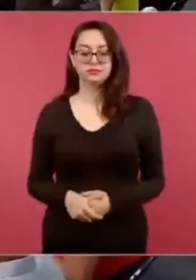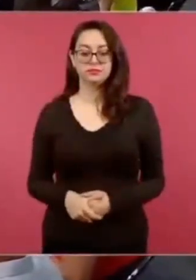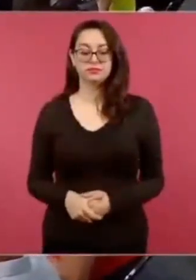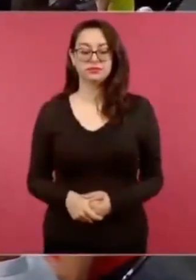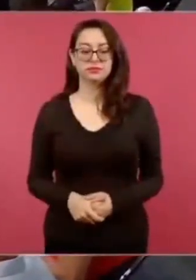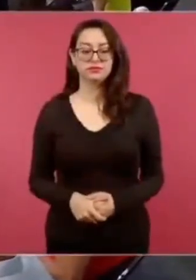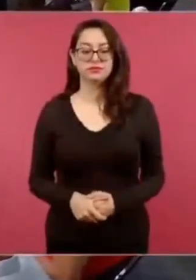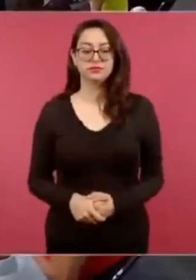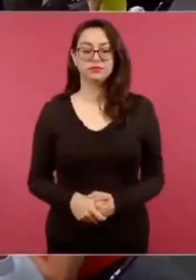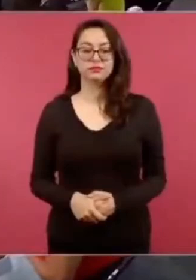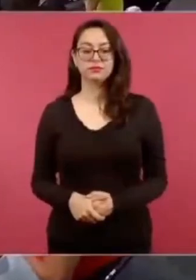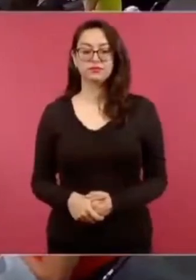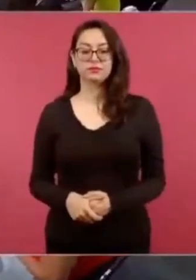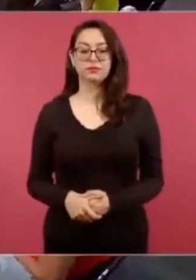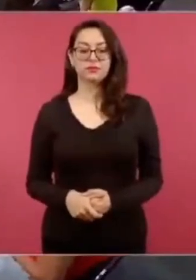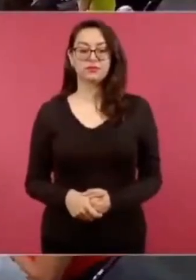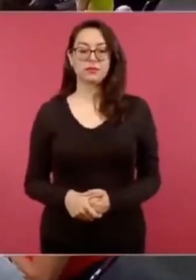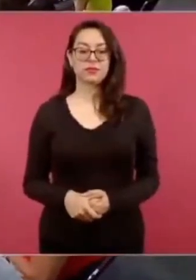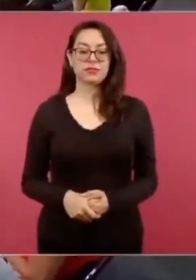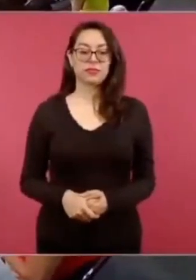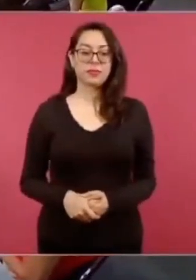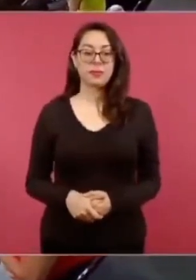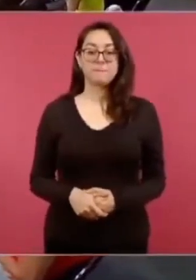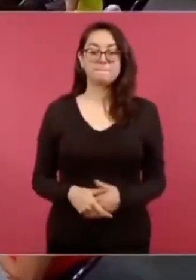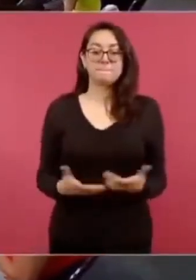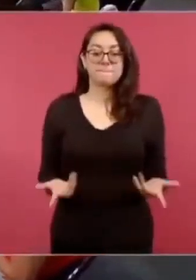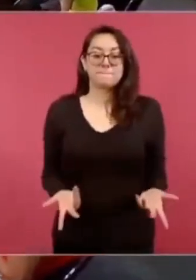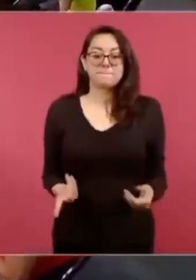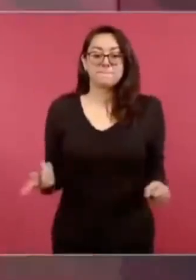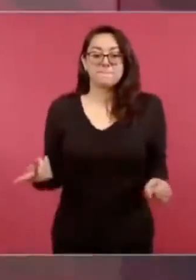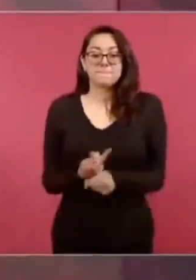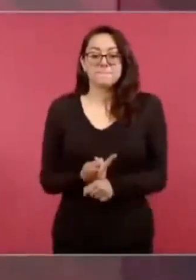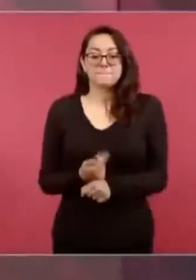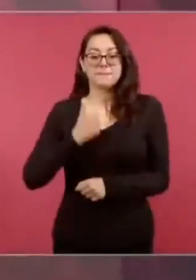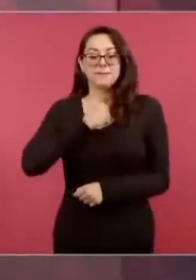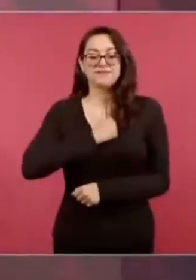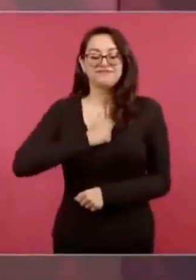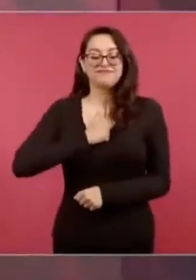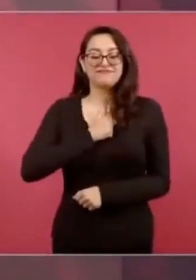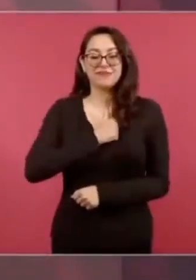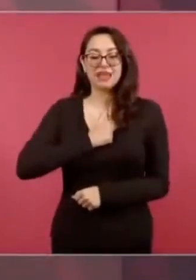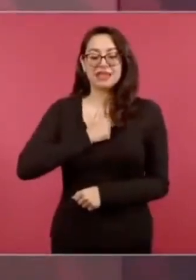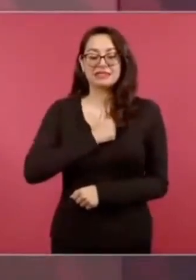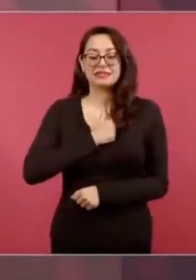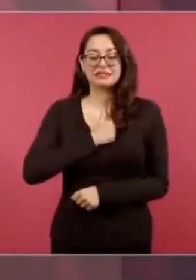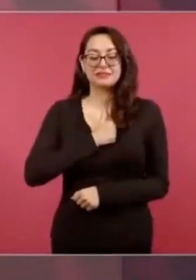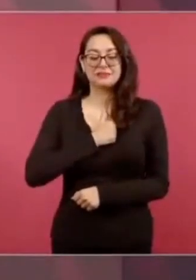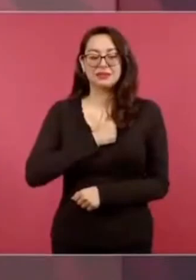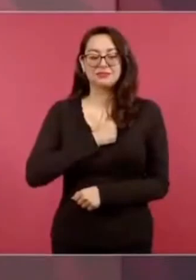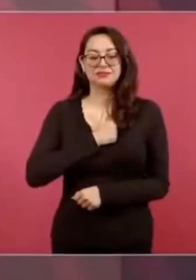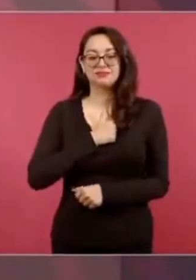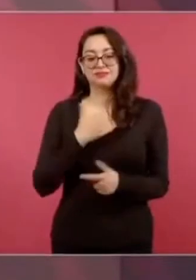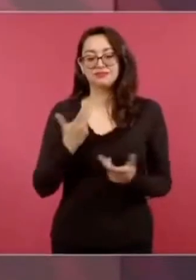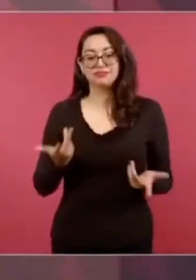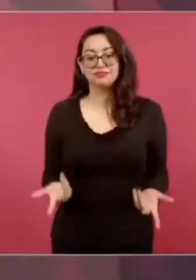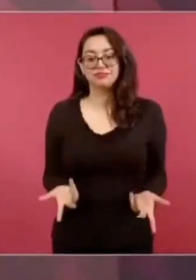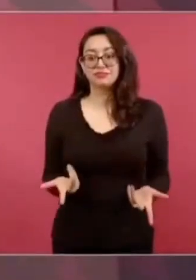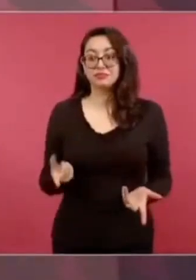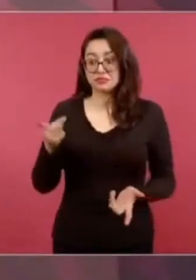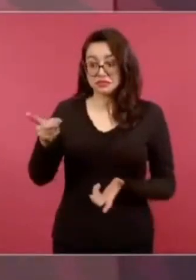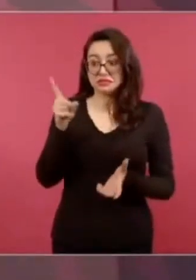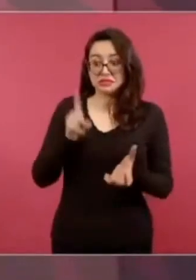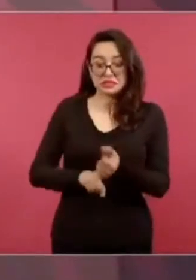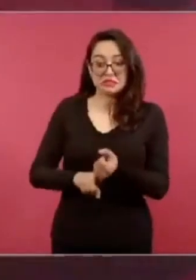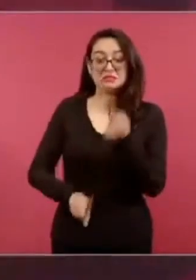es que continúa la violencia.